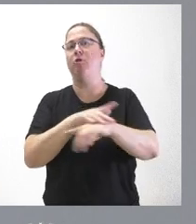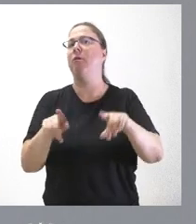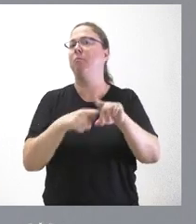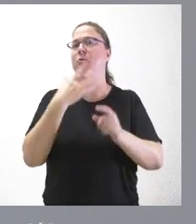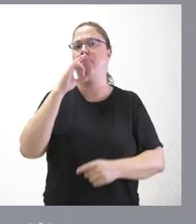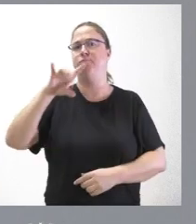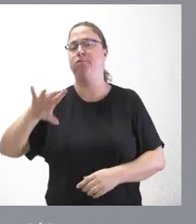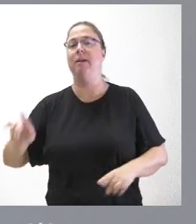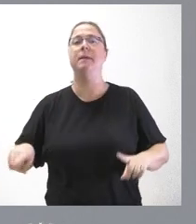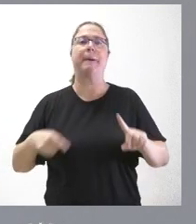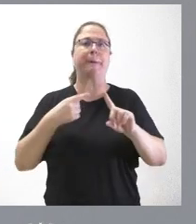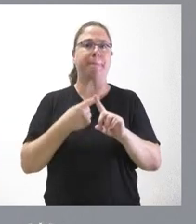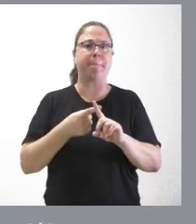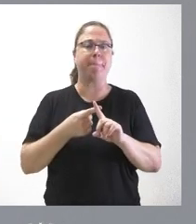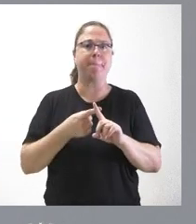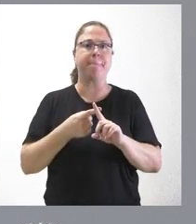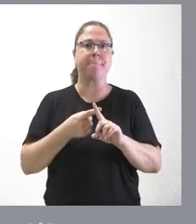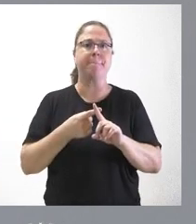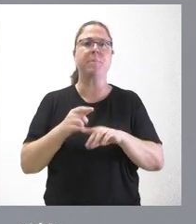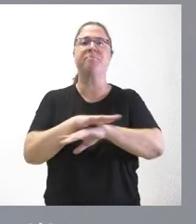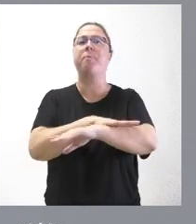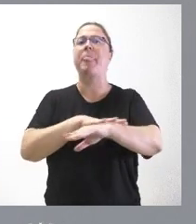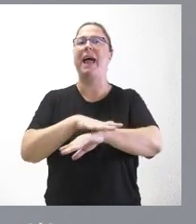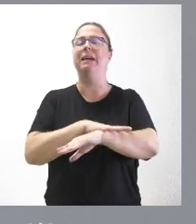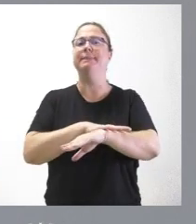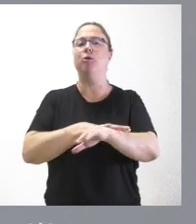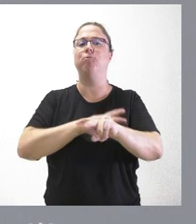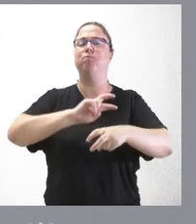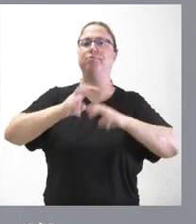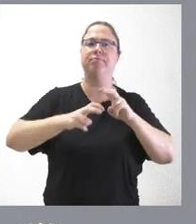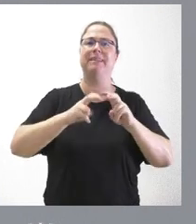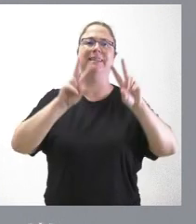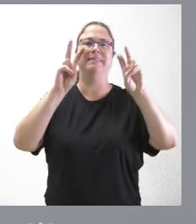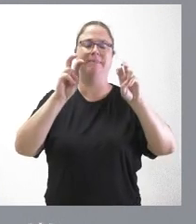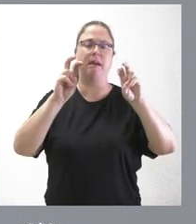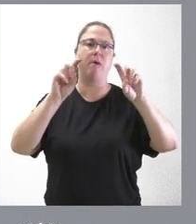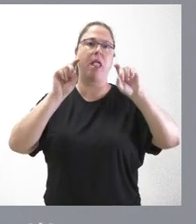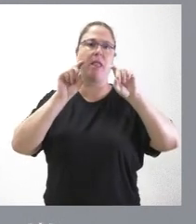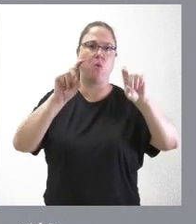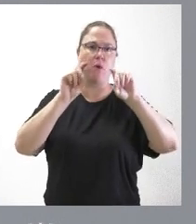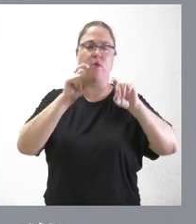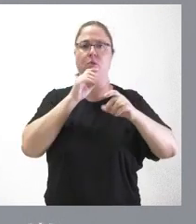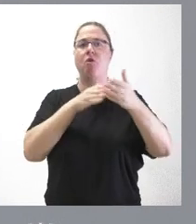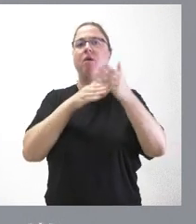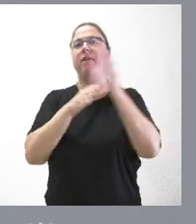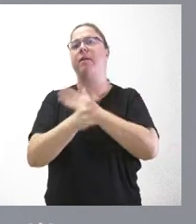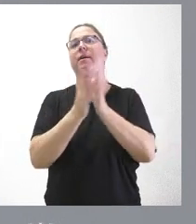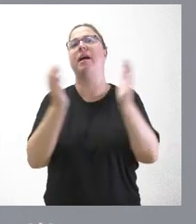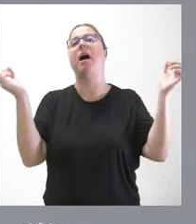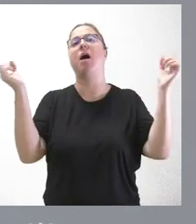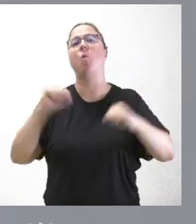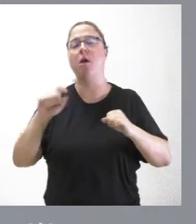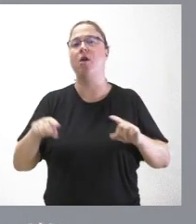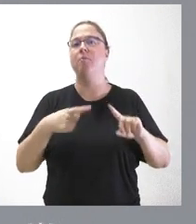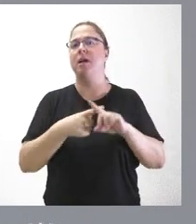próximos años, que el ámbito de las modificaciones en materia educativa se haga siempre por la vía del acuerdo, del consenso, contando con las